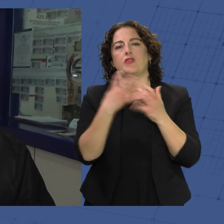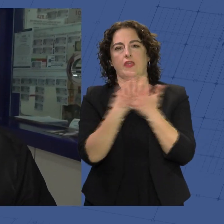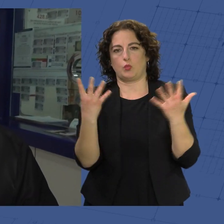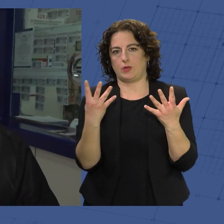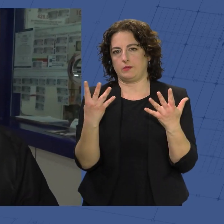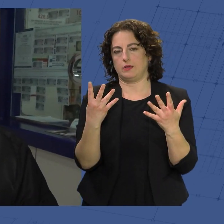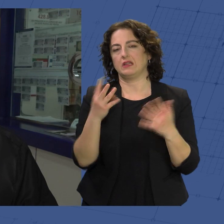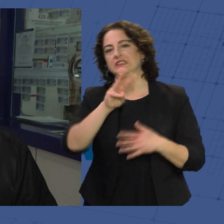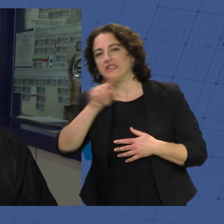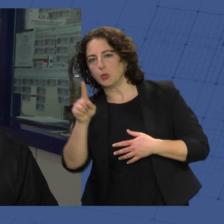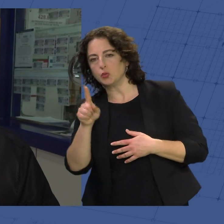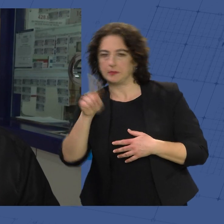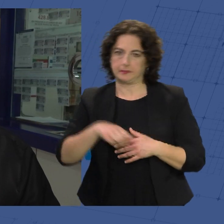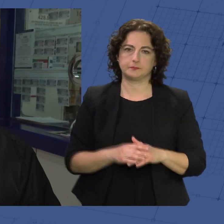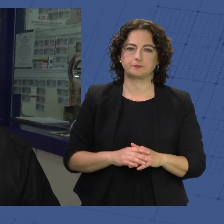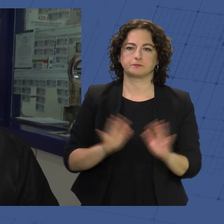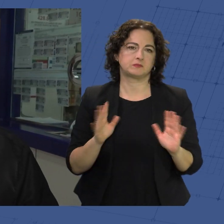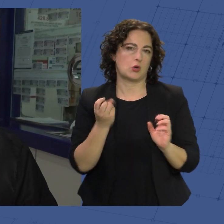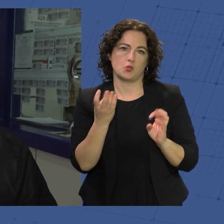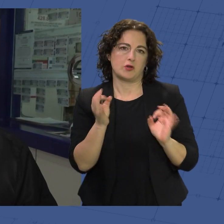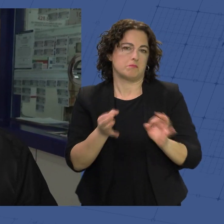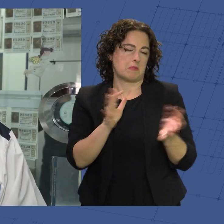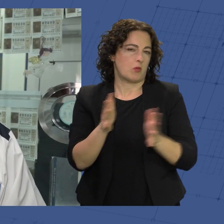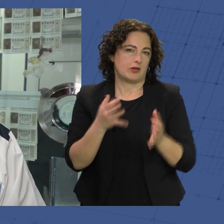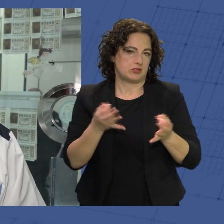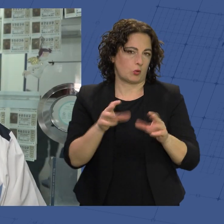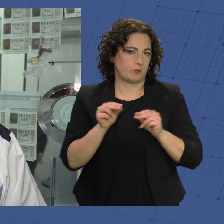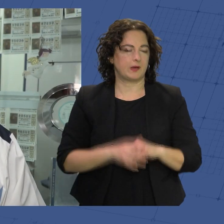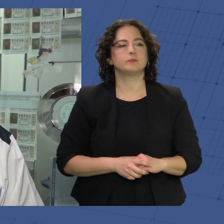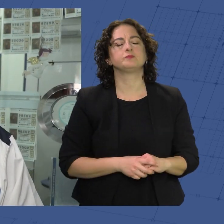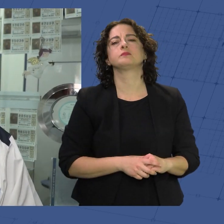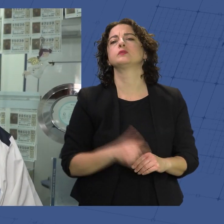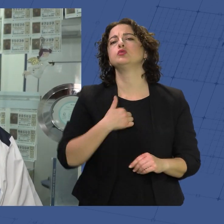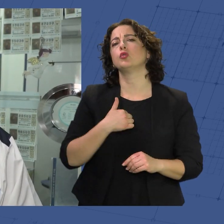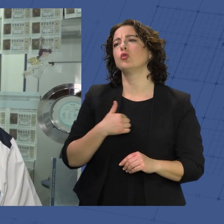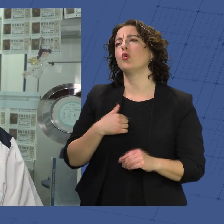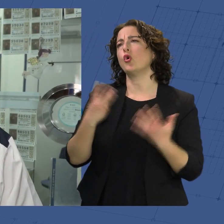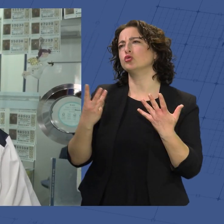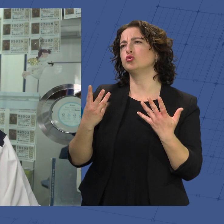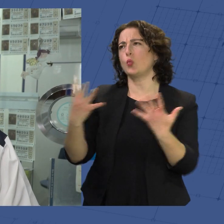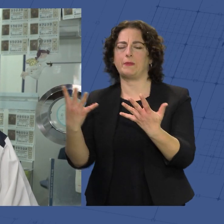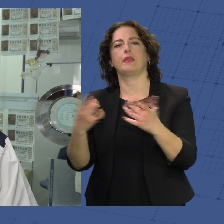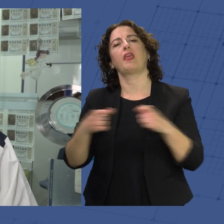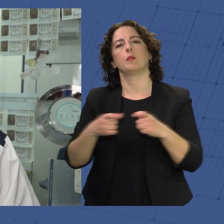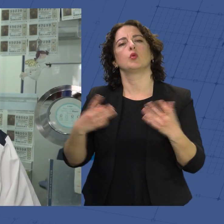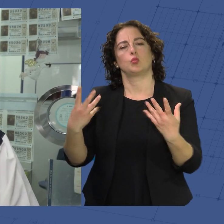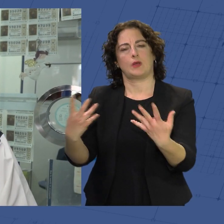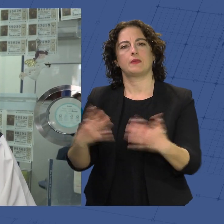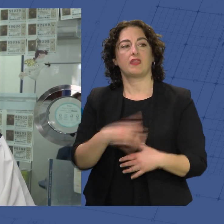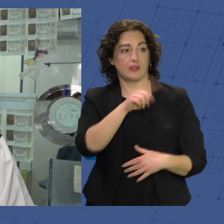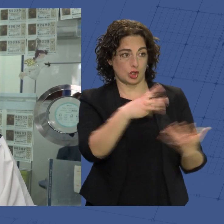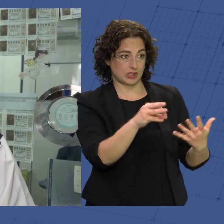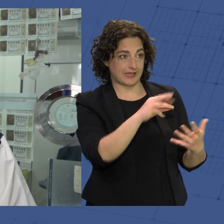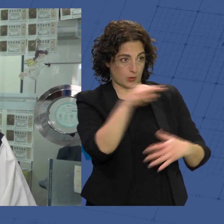19, 31, son los números más o menos que llevo. Pues llevo 8, 9 décimos. ¿180 euros? Sí.